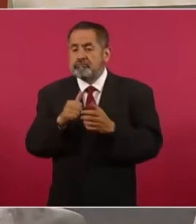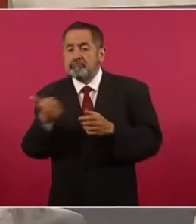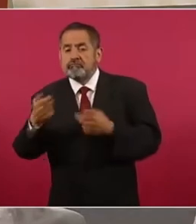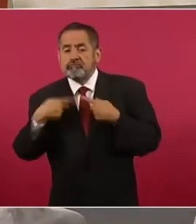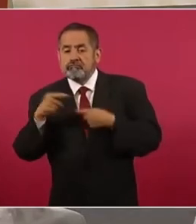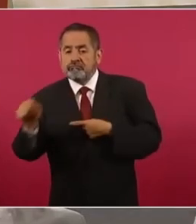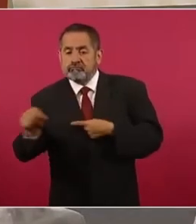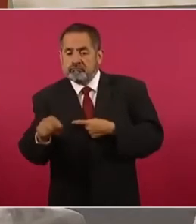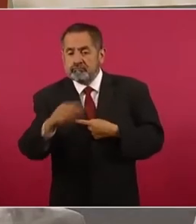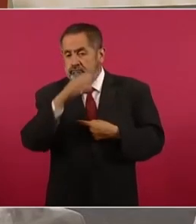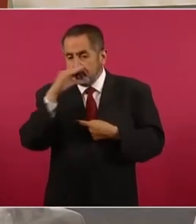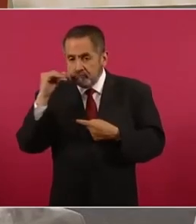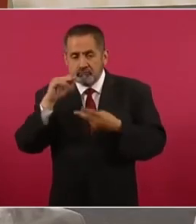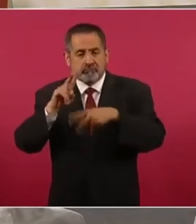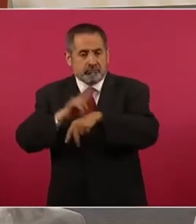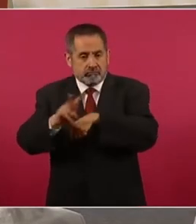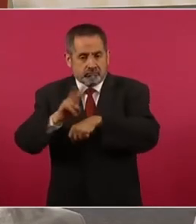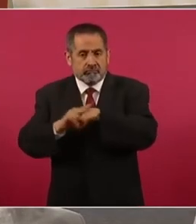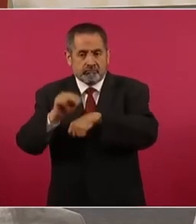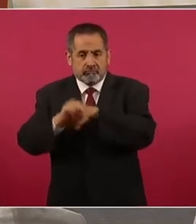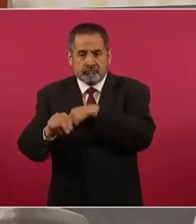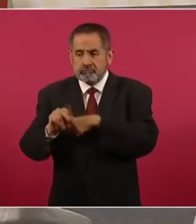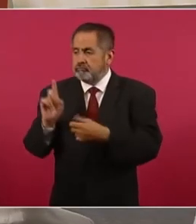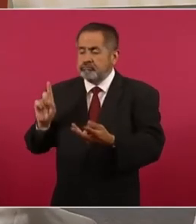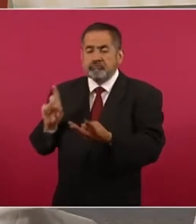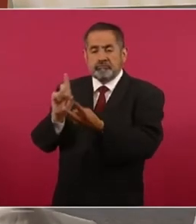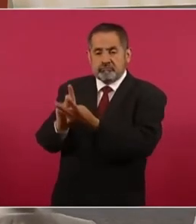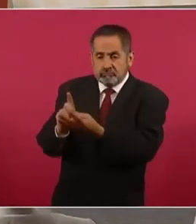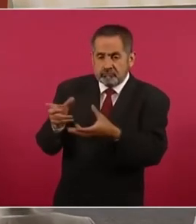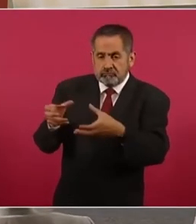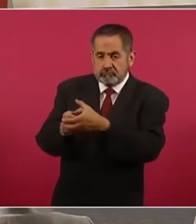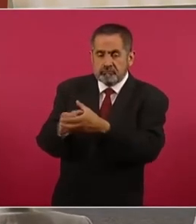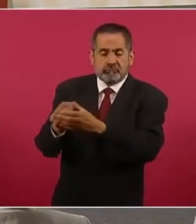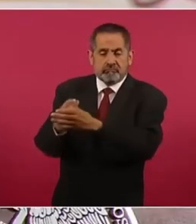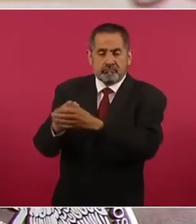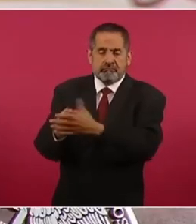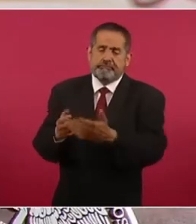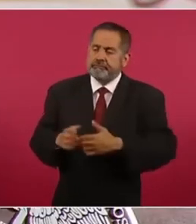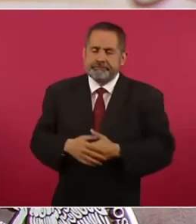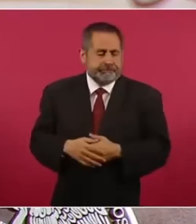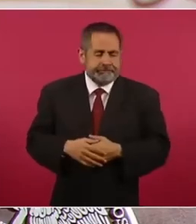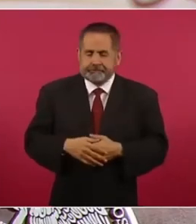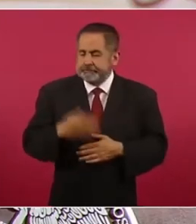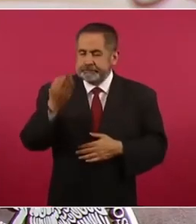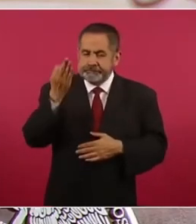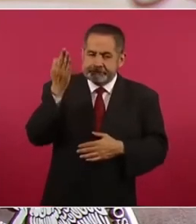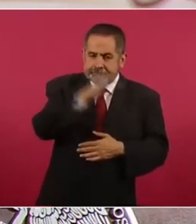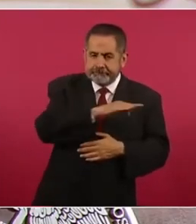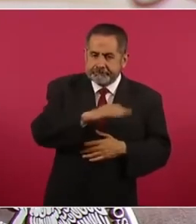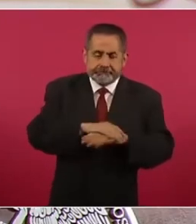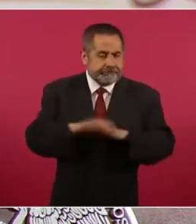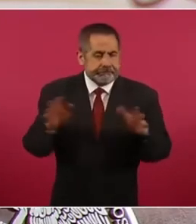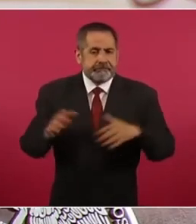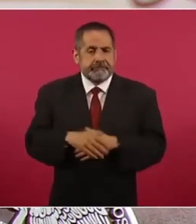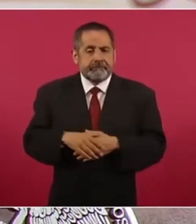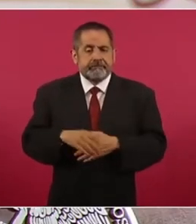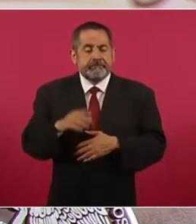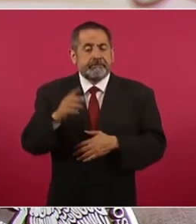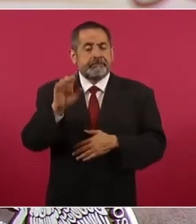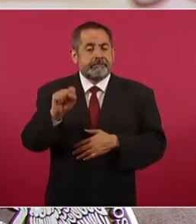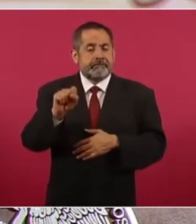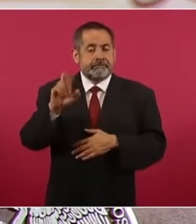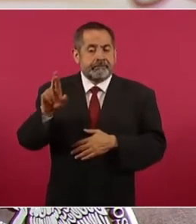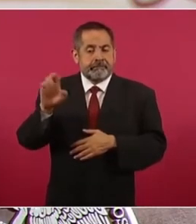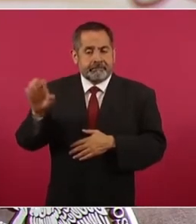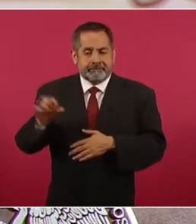como Cuba, Venezuela y Nicaragua. Todo esto es falso. Al respecto, la Secretaría de Relaciones Exteriores informó